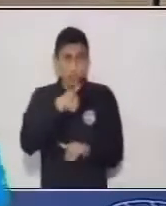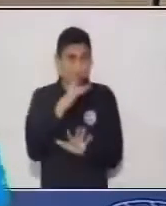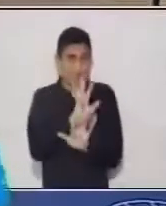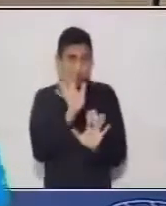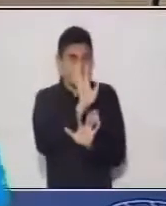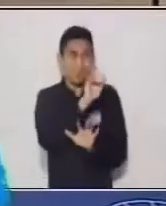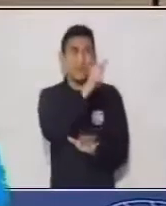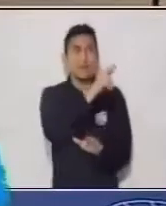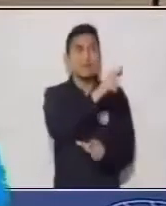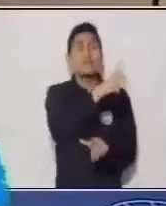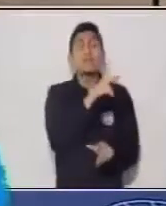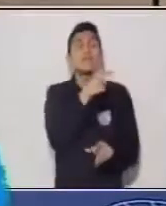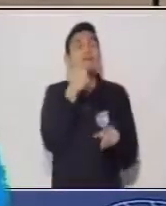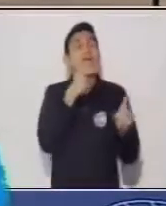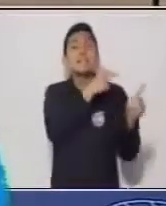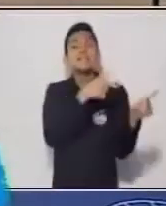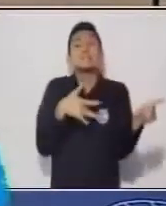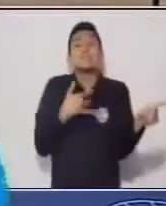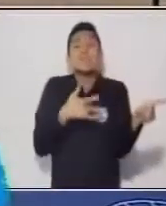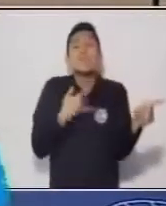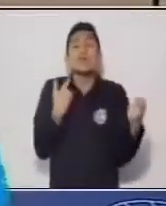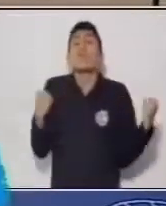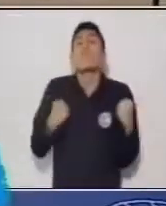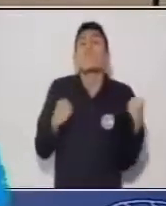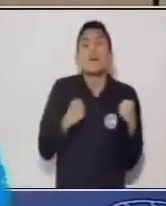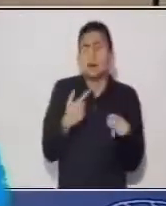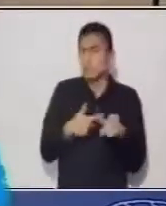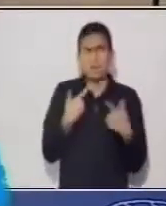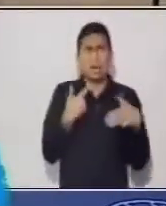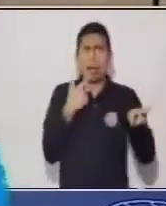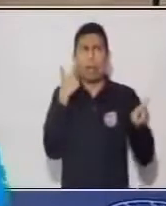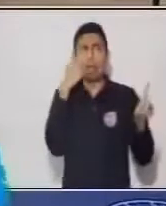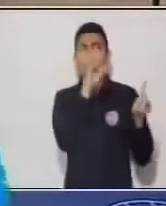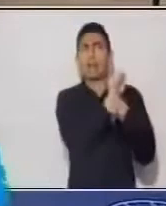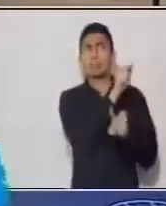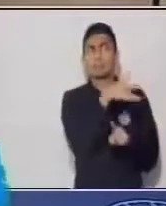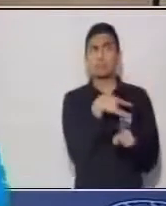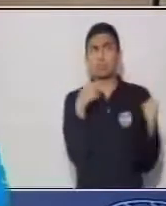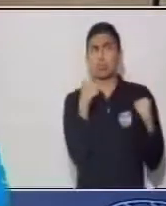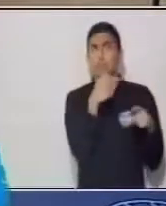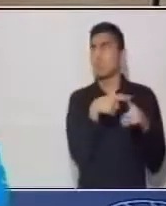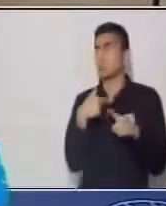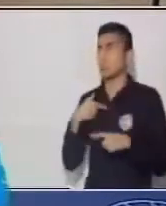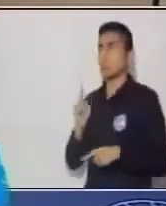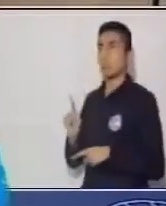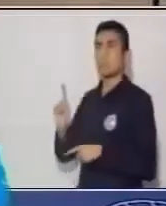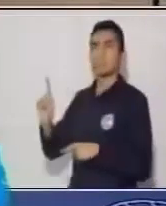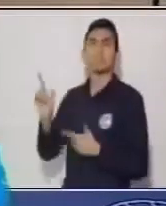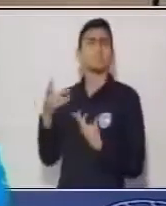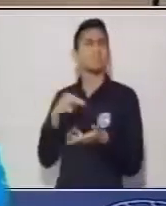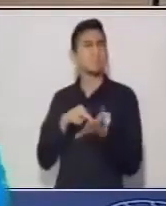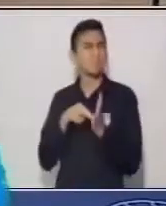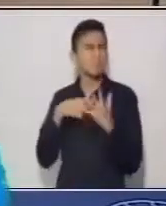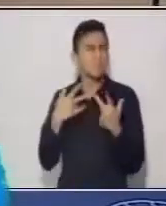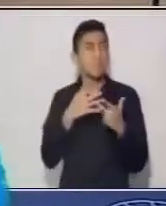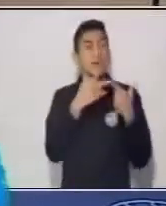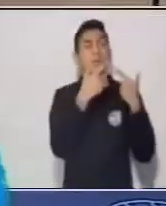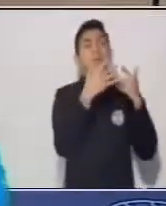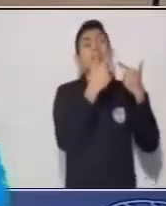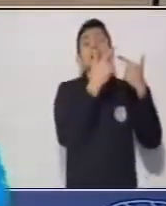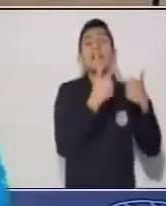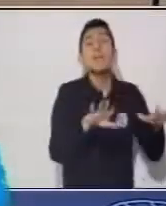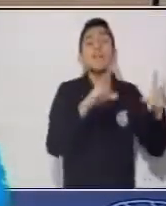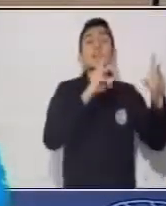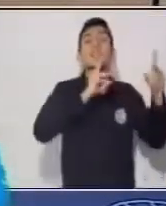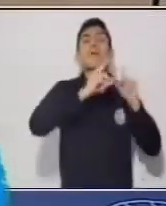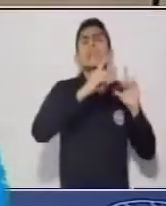sintió frío yo seguía caminando es decir tenemos acá un diálogo libre porque